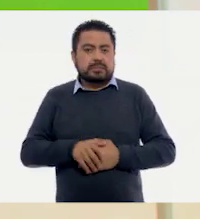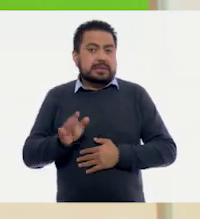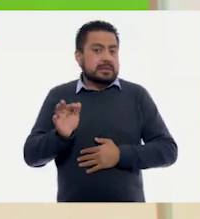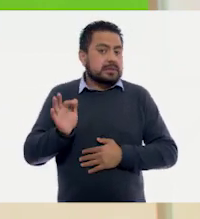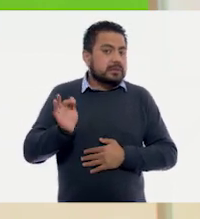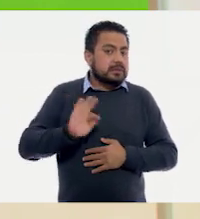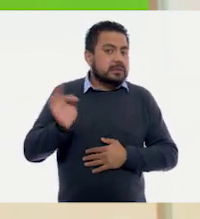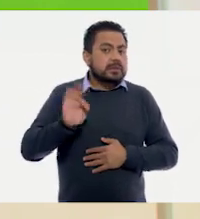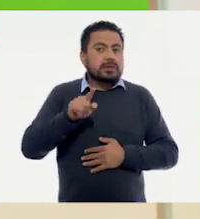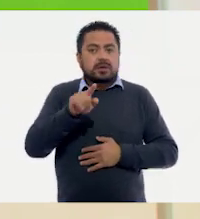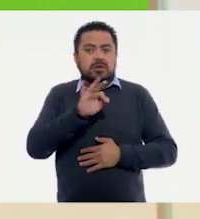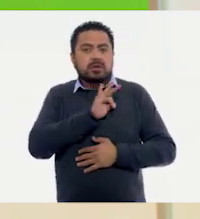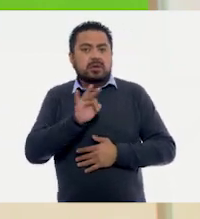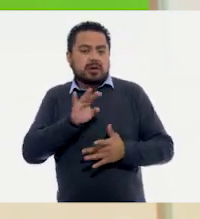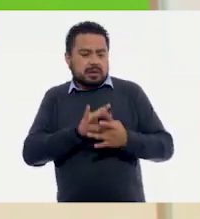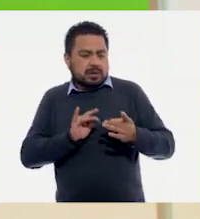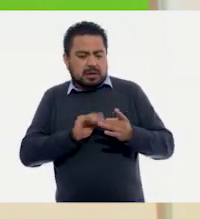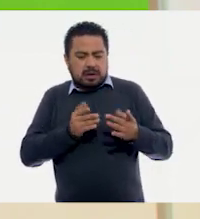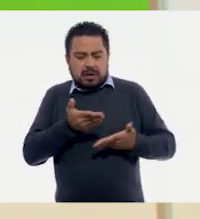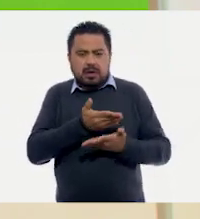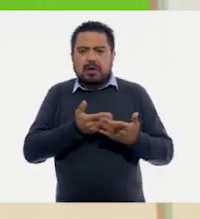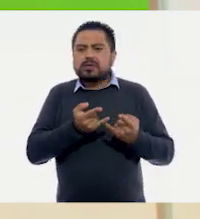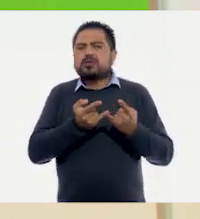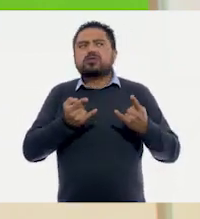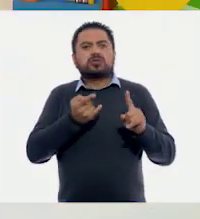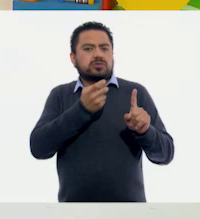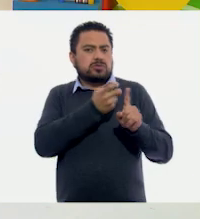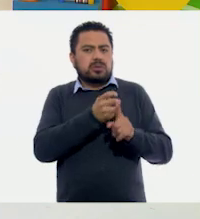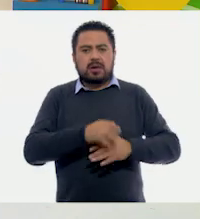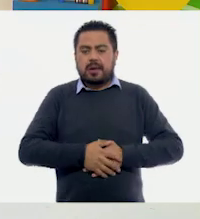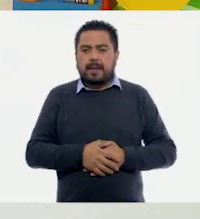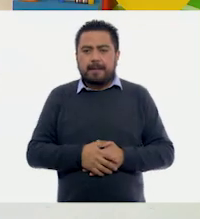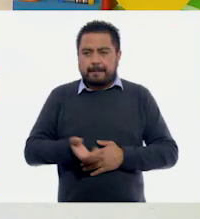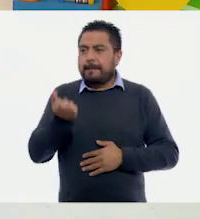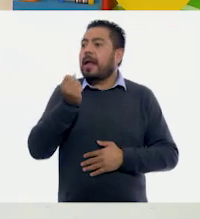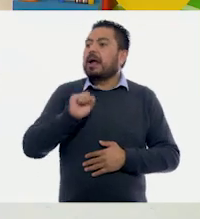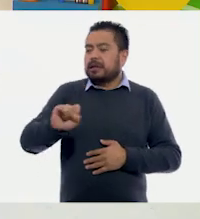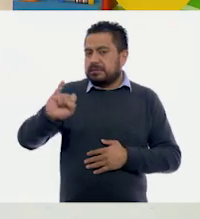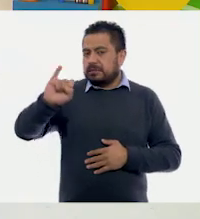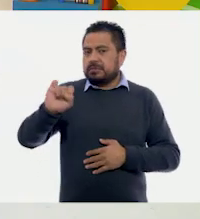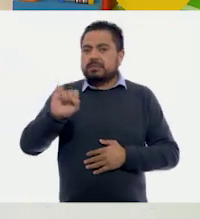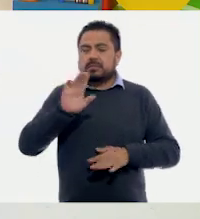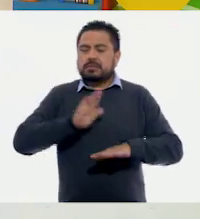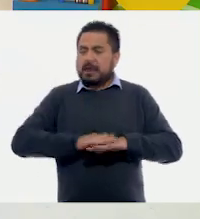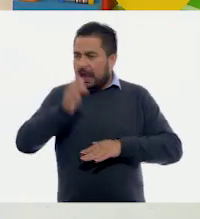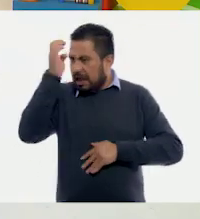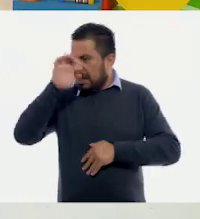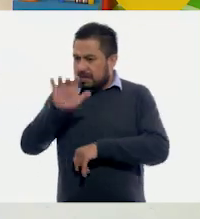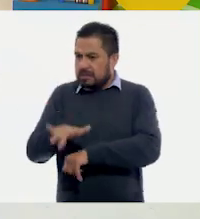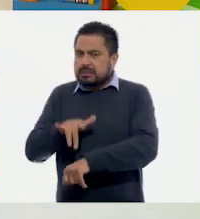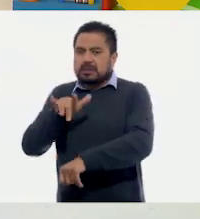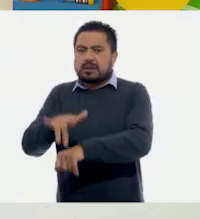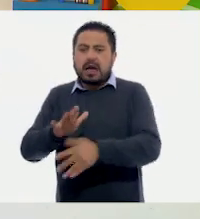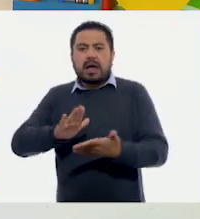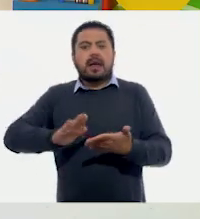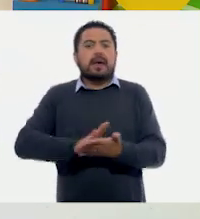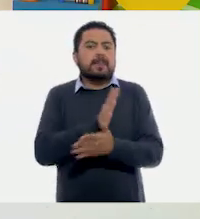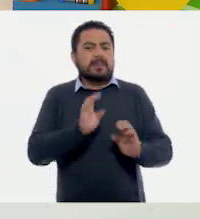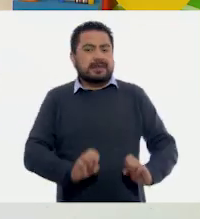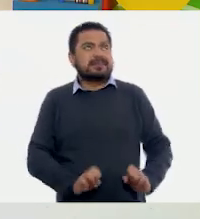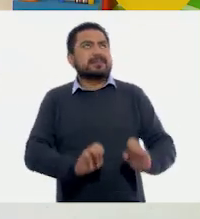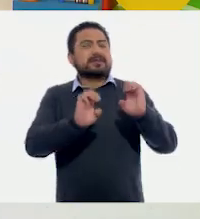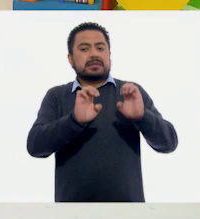quizá les pueden platicar un poco de su historia. Así es, será una gran experiencia. Además de los